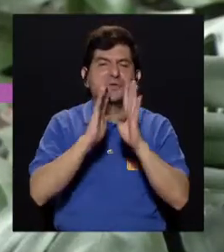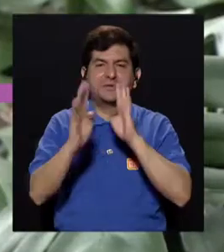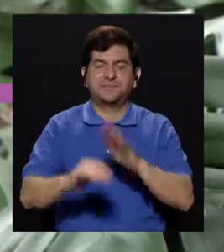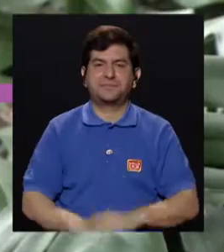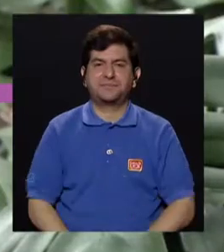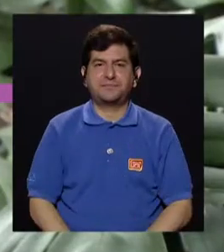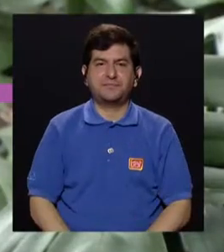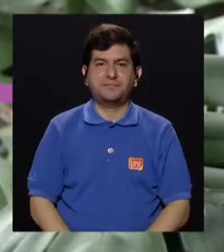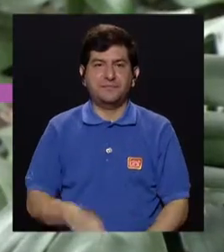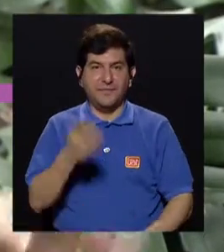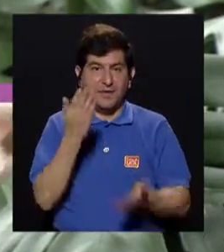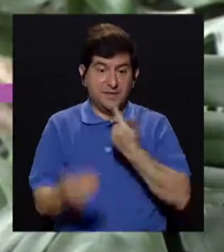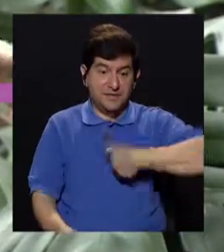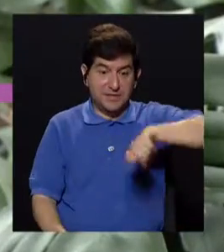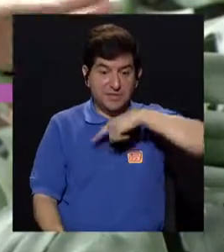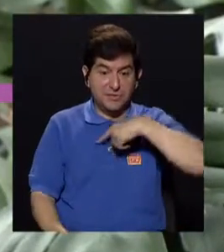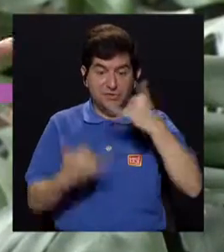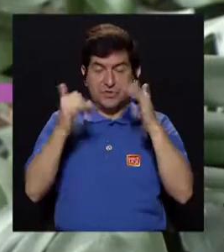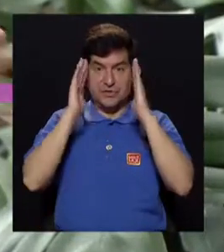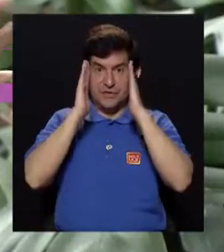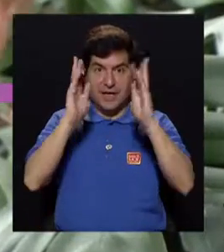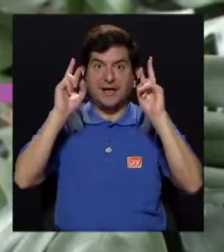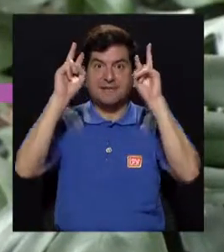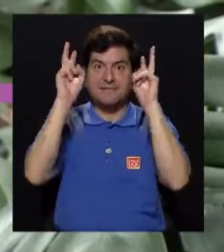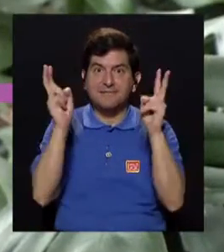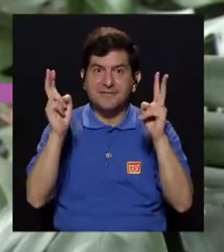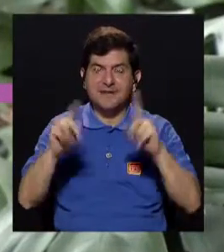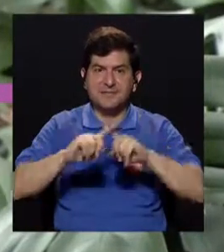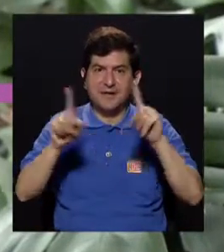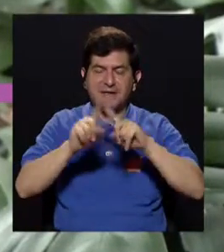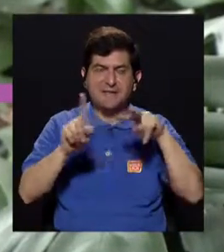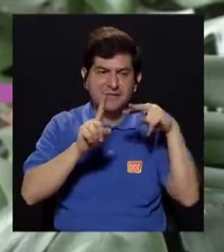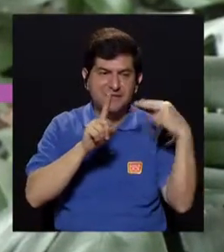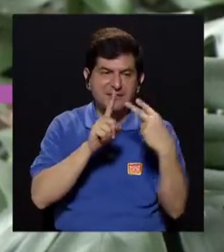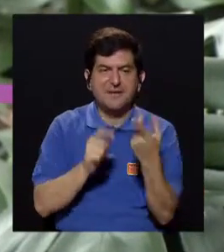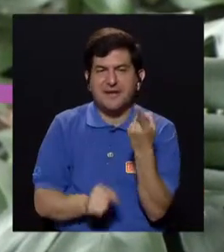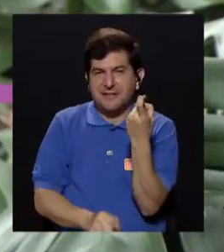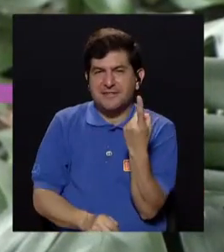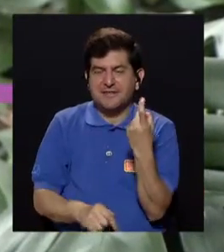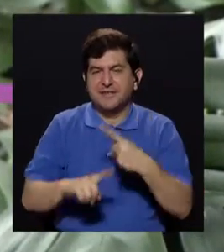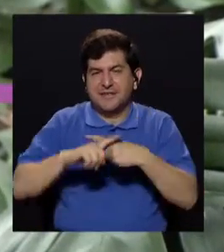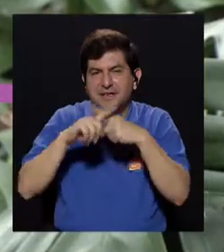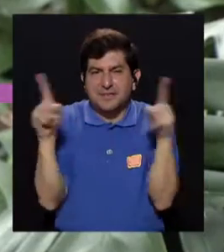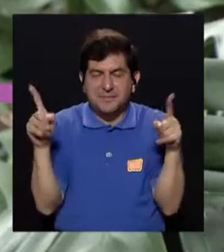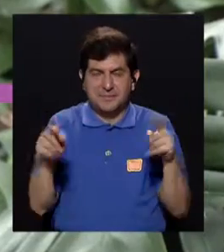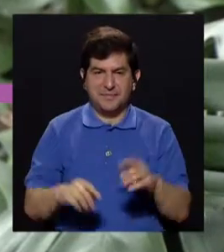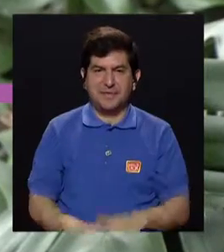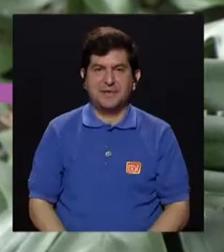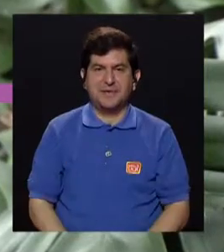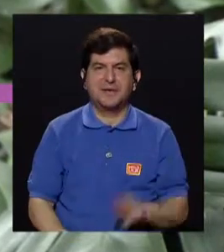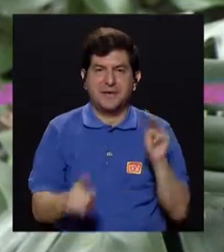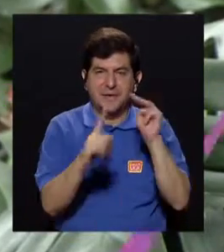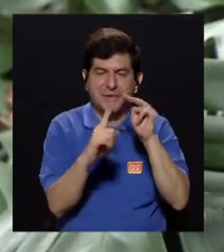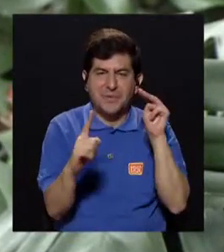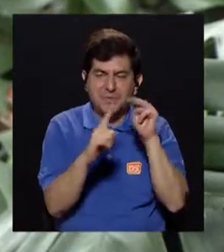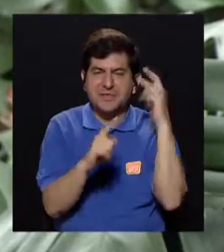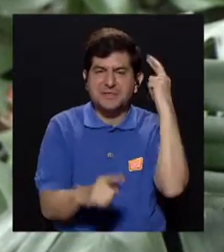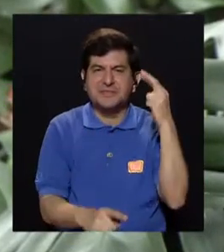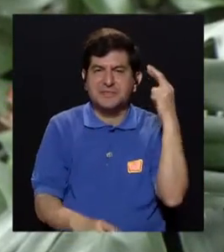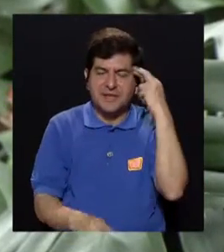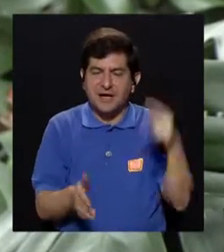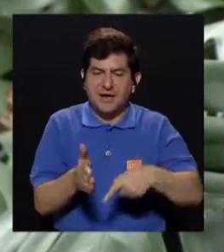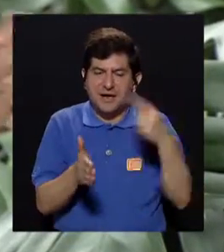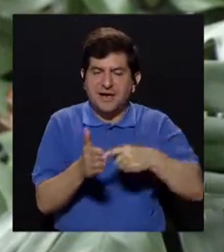conversación, Ligia, y si sería, porque hemos abordado el tema, hay varias aristas que a lo mejor se nos quedaron, pero sí como un mensaje, una